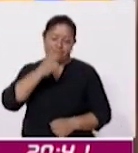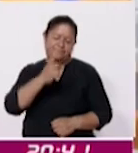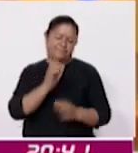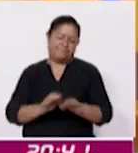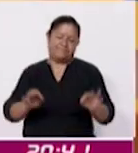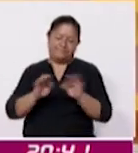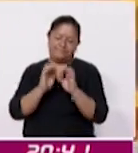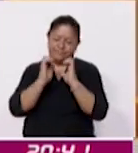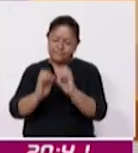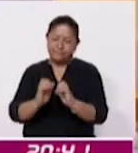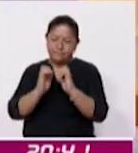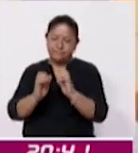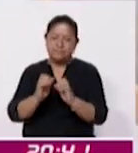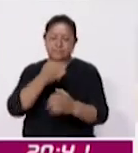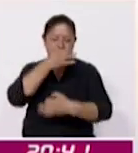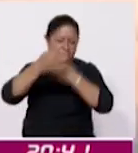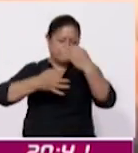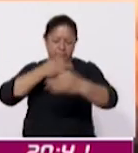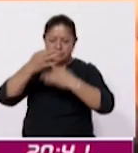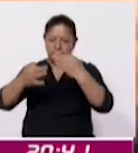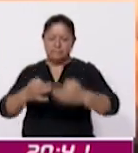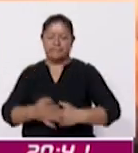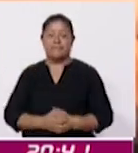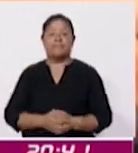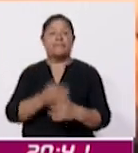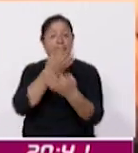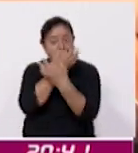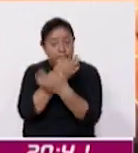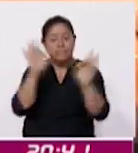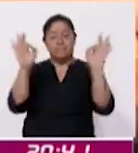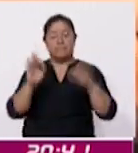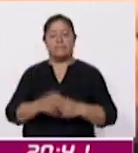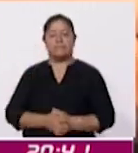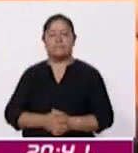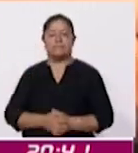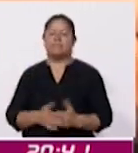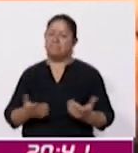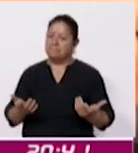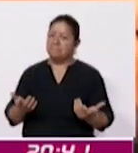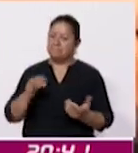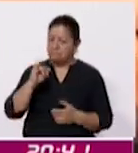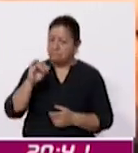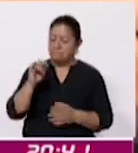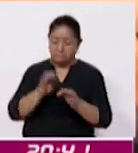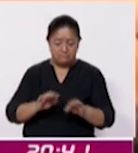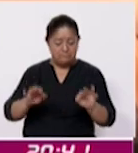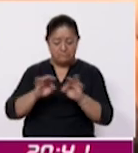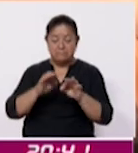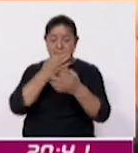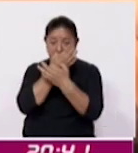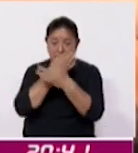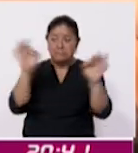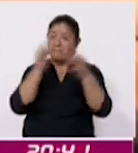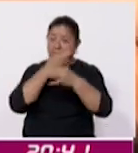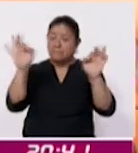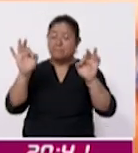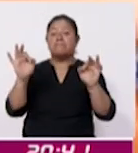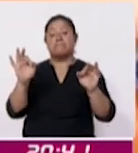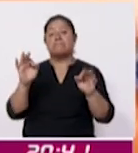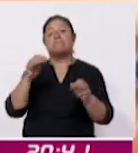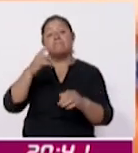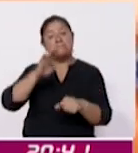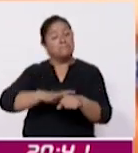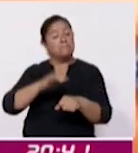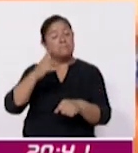preservación difusión y promoción sí, sí es muy importante yo creo que es muy importante sobre todo para el estado de